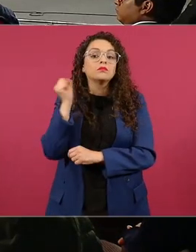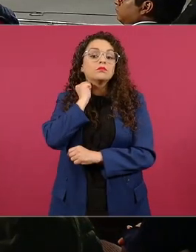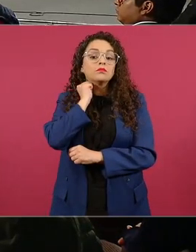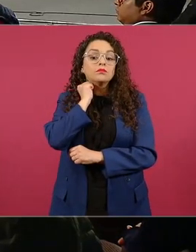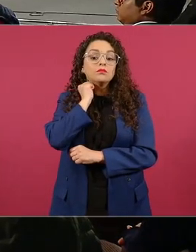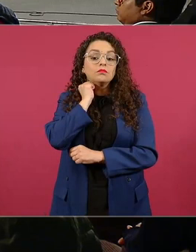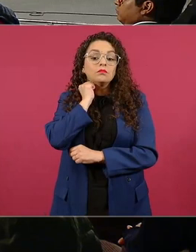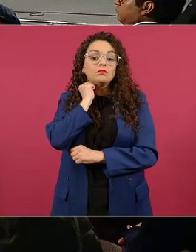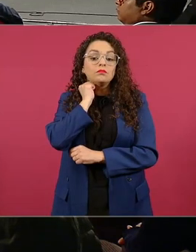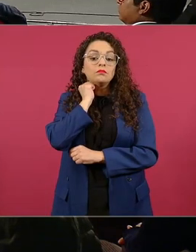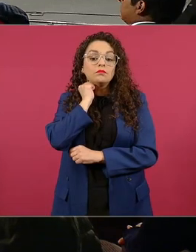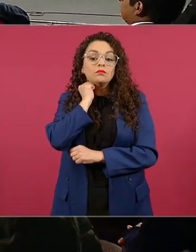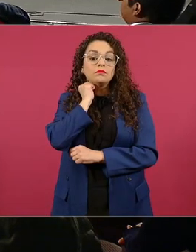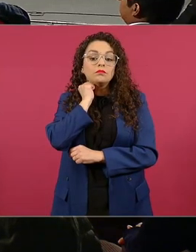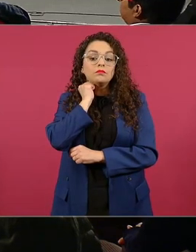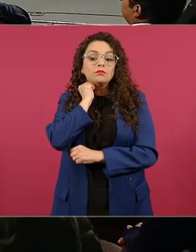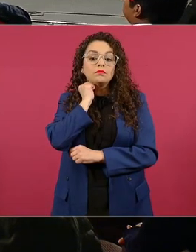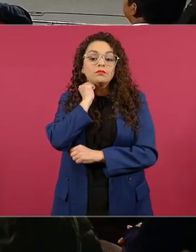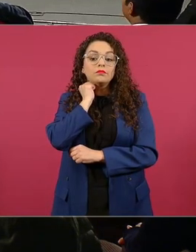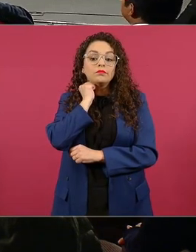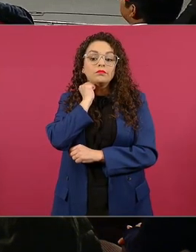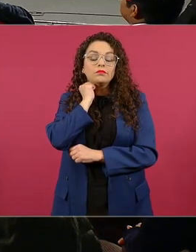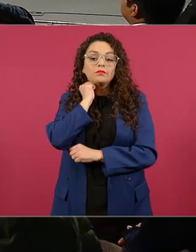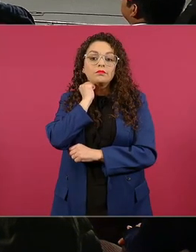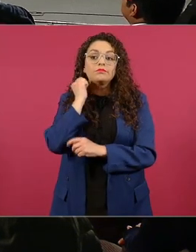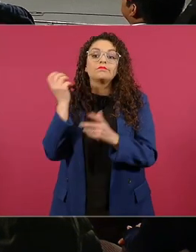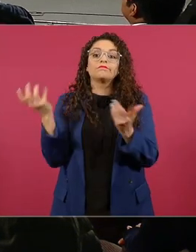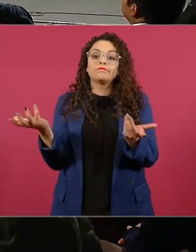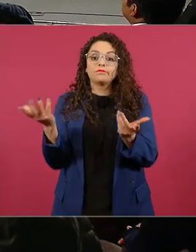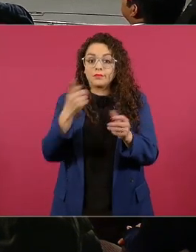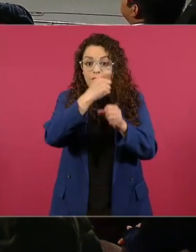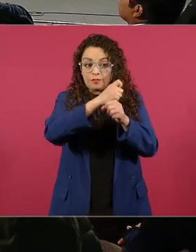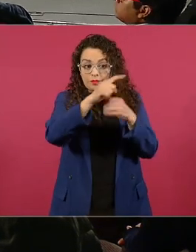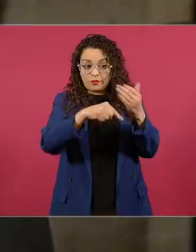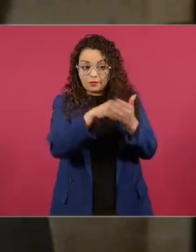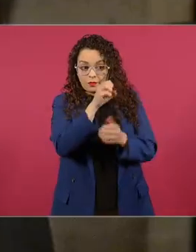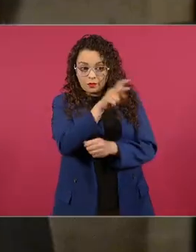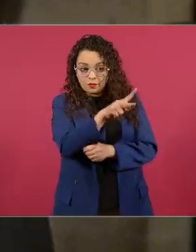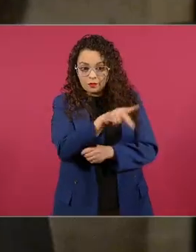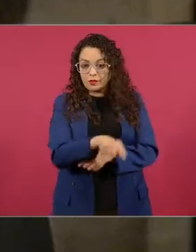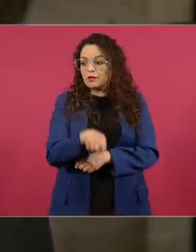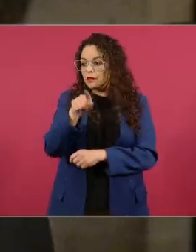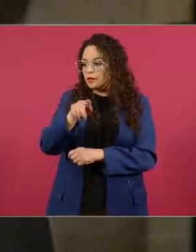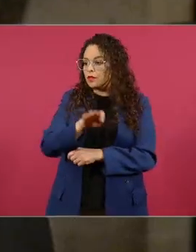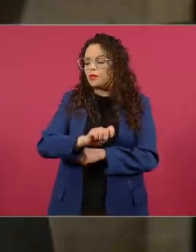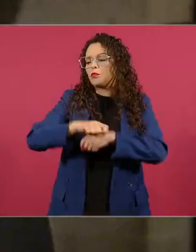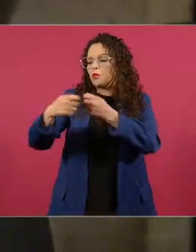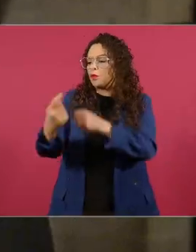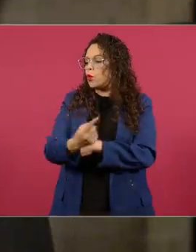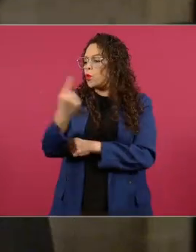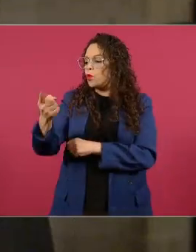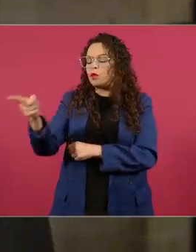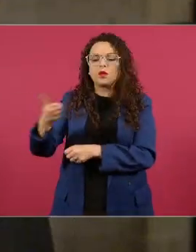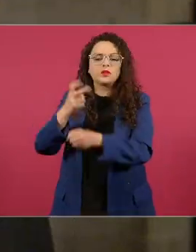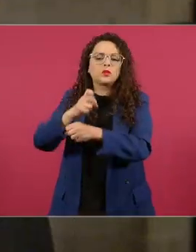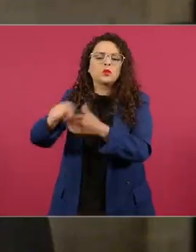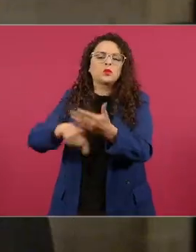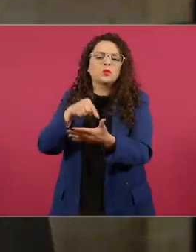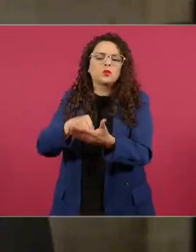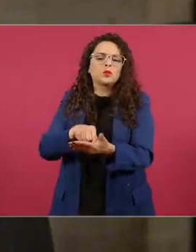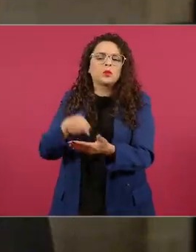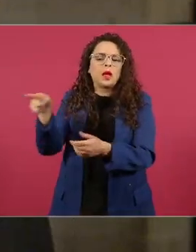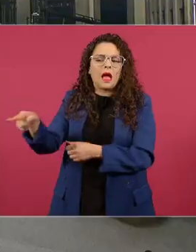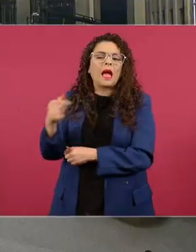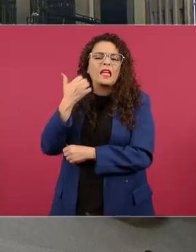una para el segundo lugar entonces creo que la apuesta de ellos es quedar en segundo lugar vaya pues es como para la anécdota política